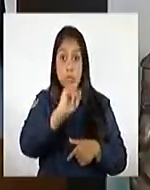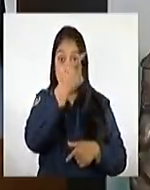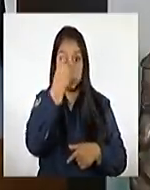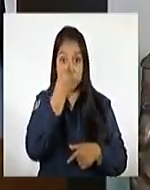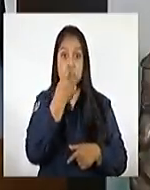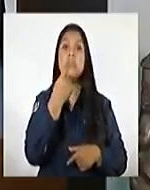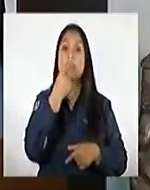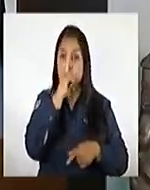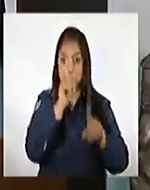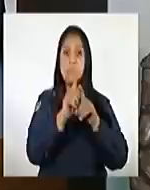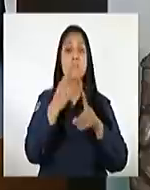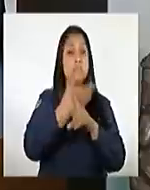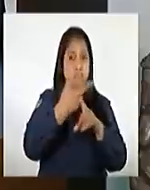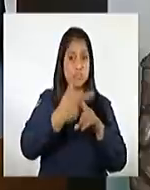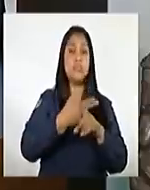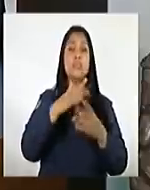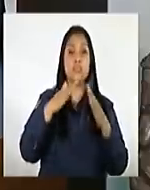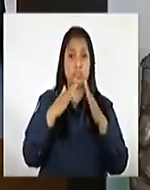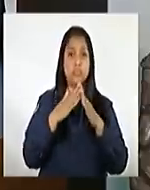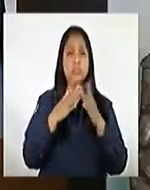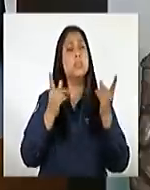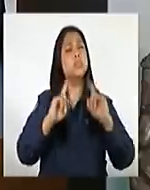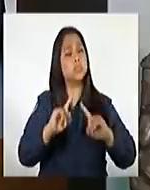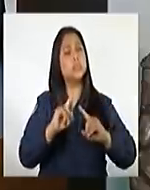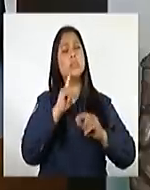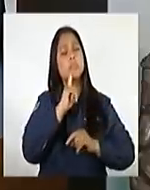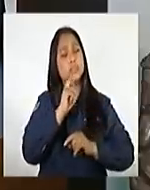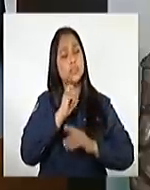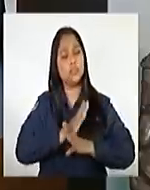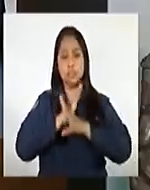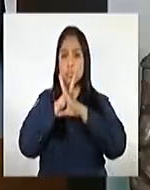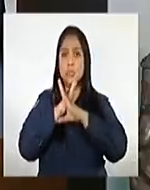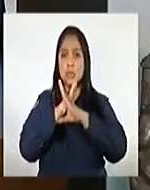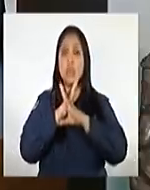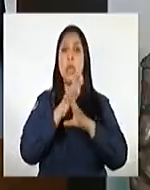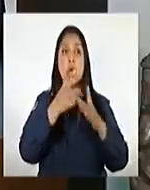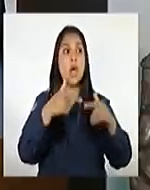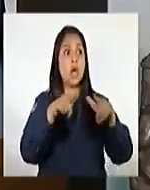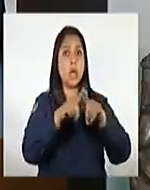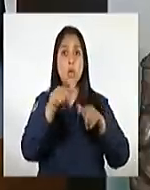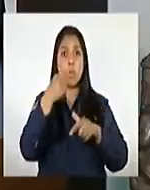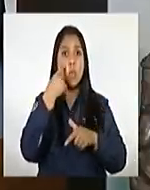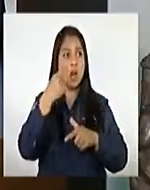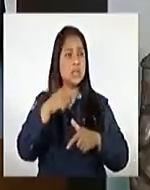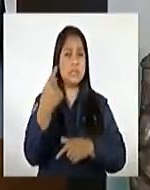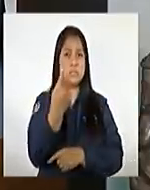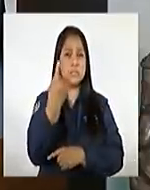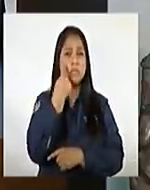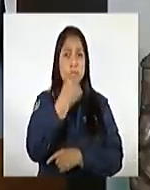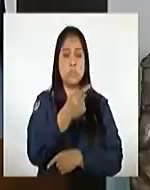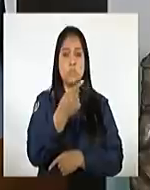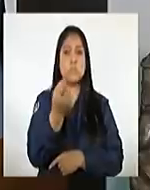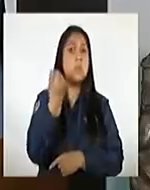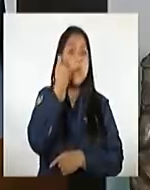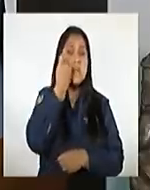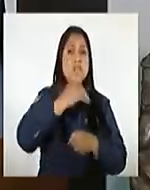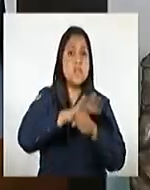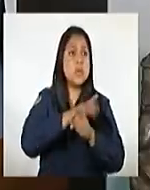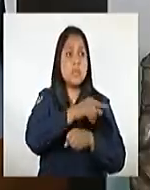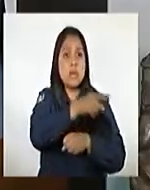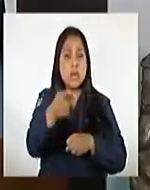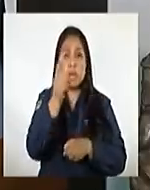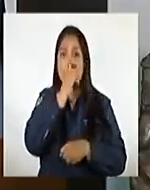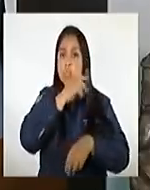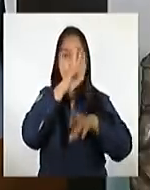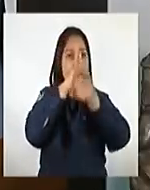hogar. Pero hagámoslo de forma segura. Hay focos muy importantes de contagios, especialmente en donde no se